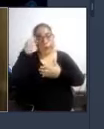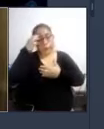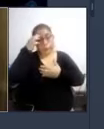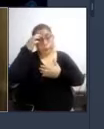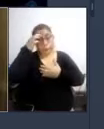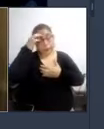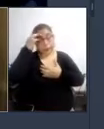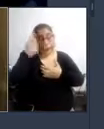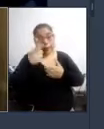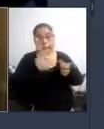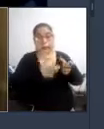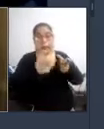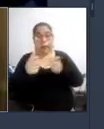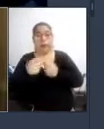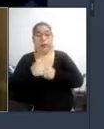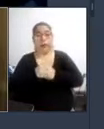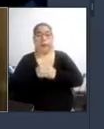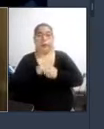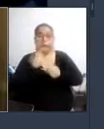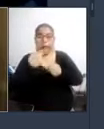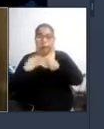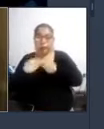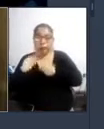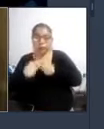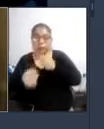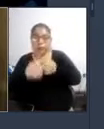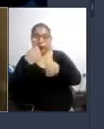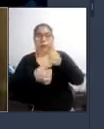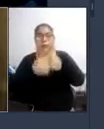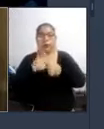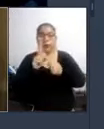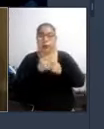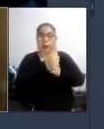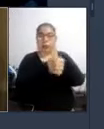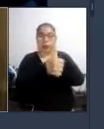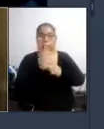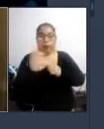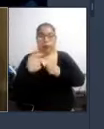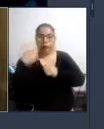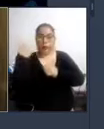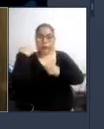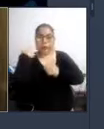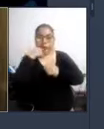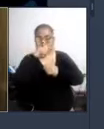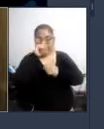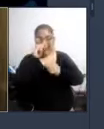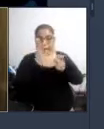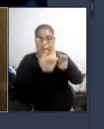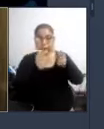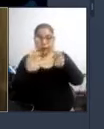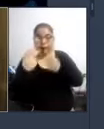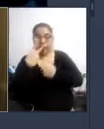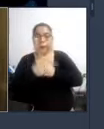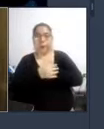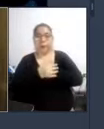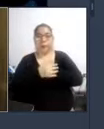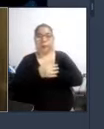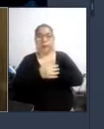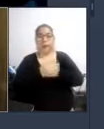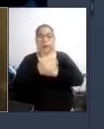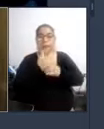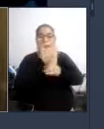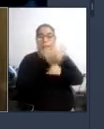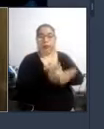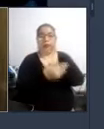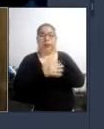atención de los cientos de casos y problemas que a cada uno nos toca observar y pasar se tiene que